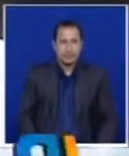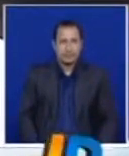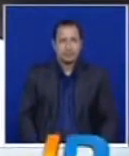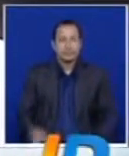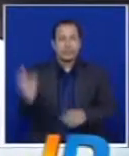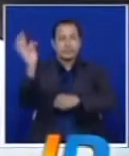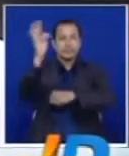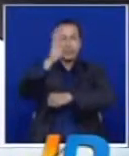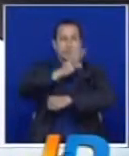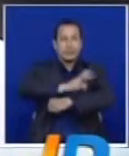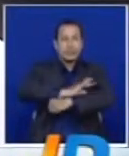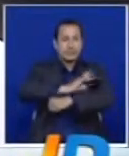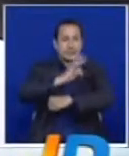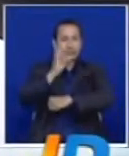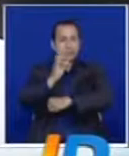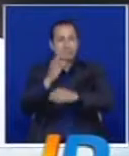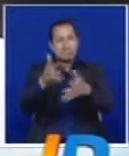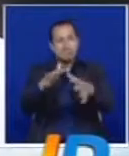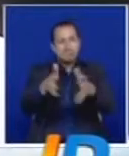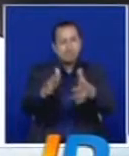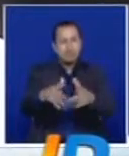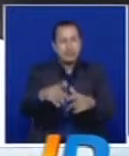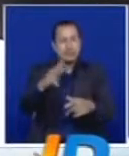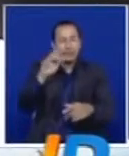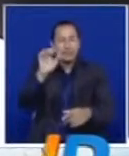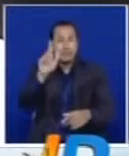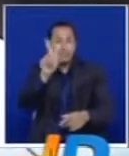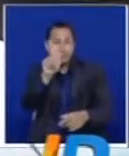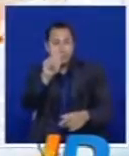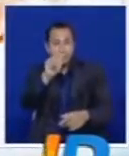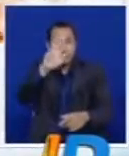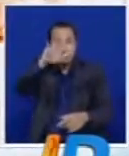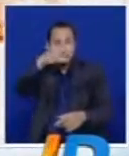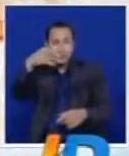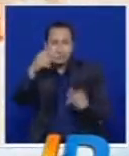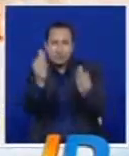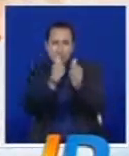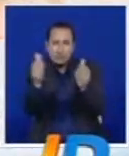Telepacífico se prenderá entre febrero y marzo del próximo año, o en pocos meses.